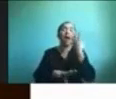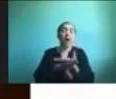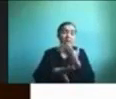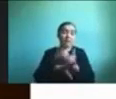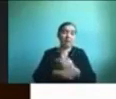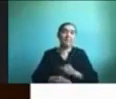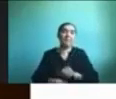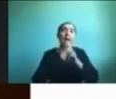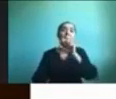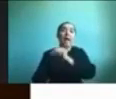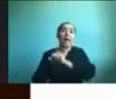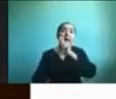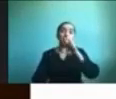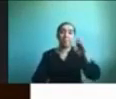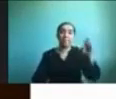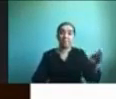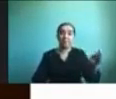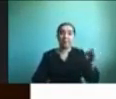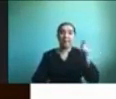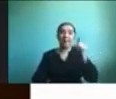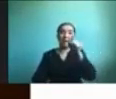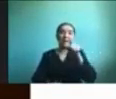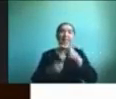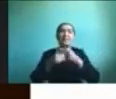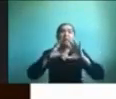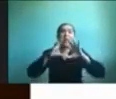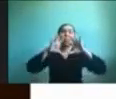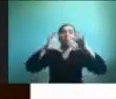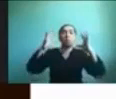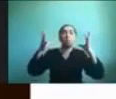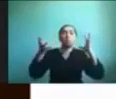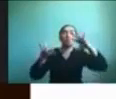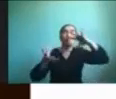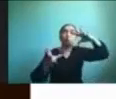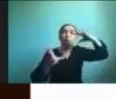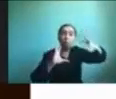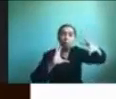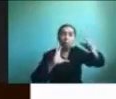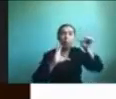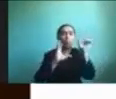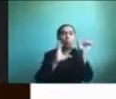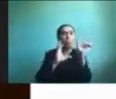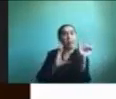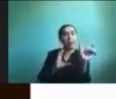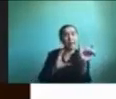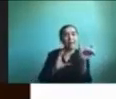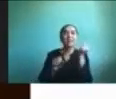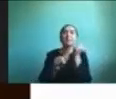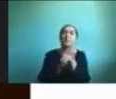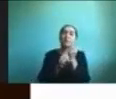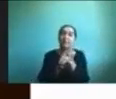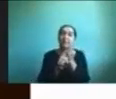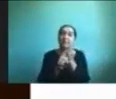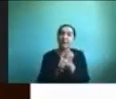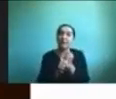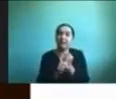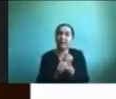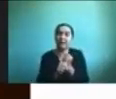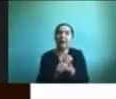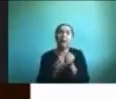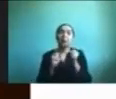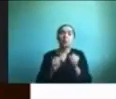entonces aquí hay distintos mundos donde hay distintas palabras que yo puedo ir trabajando acá puedo cambiar la